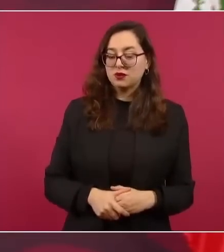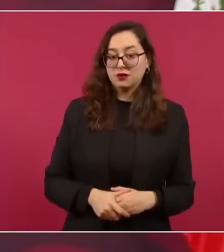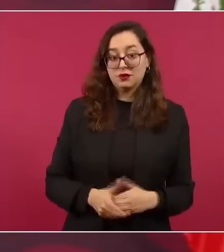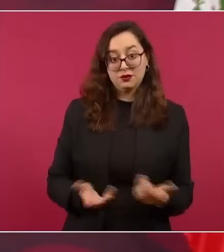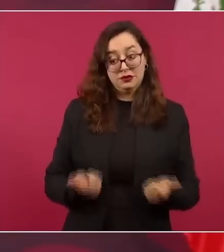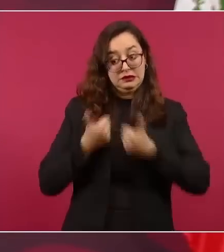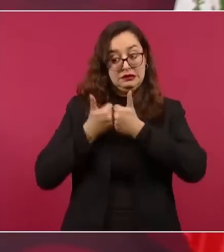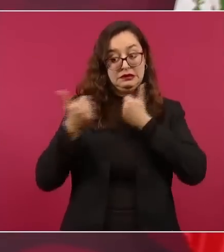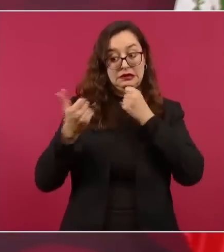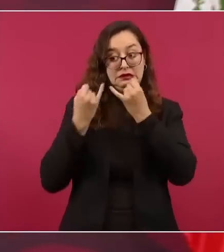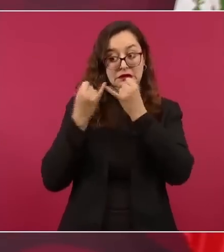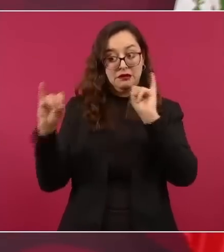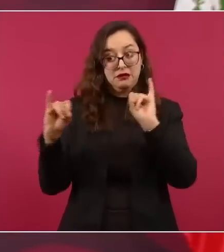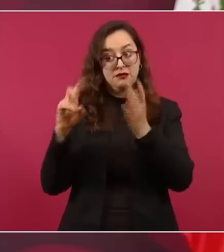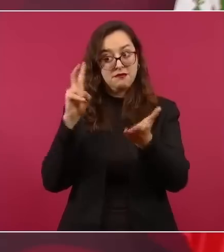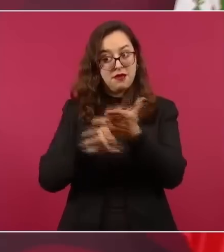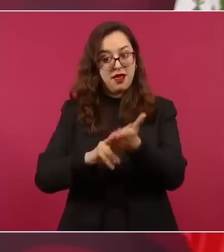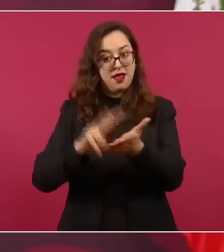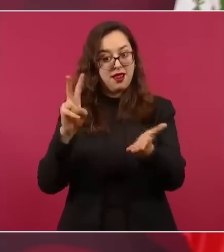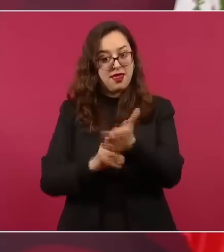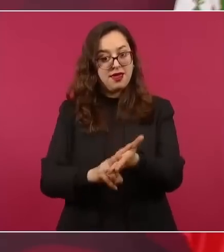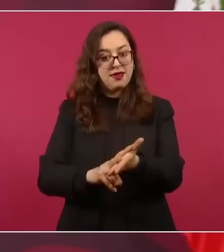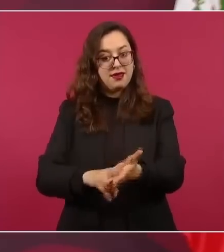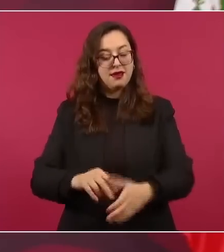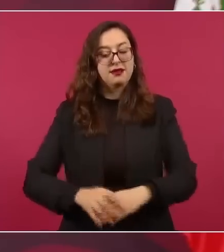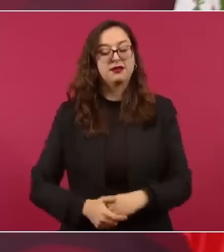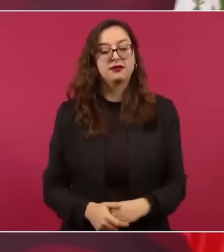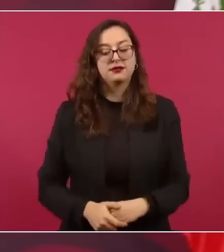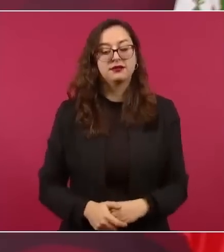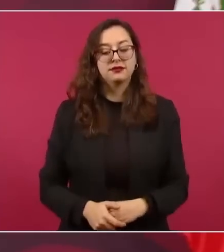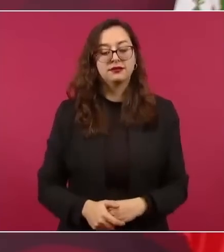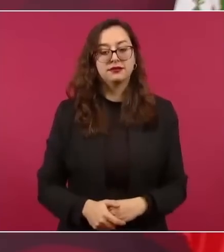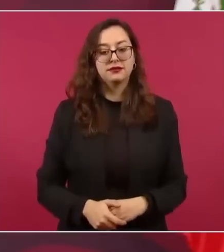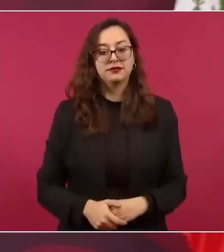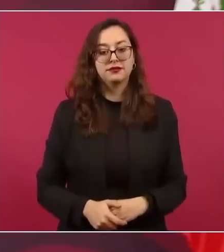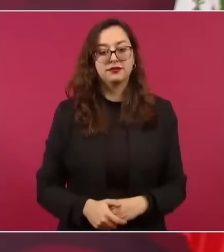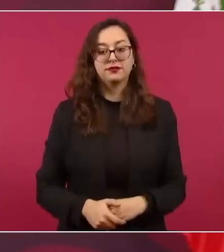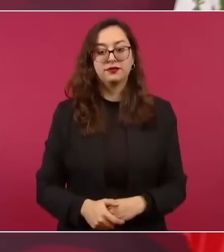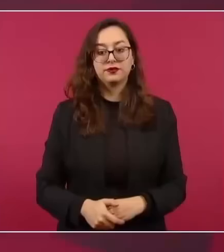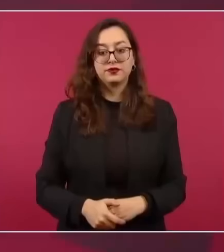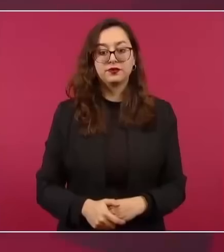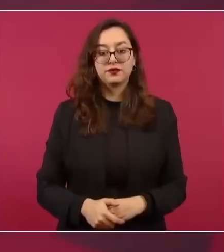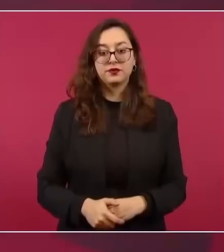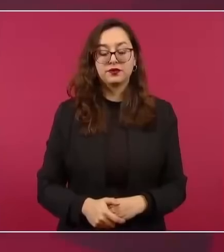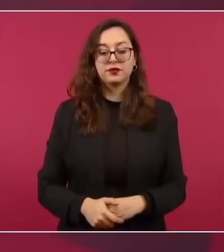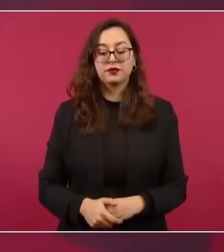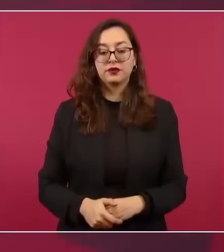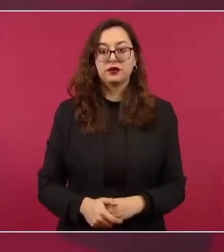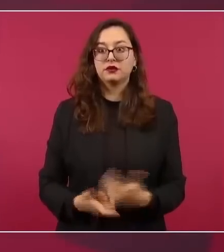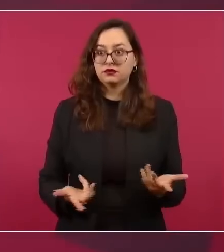que ya se metieron a fondo,